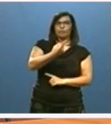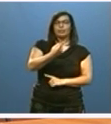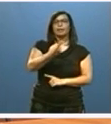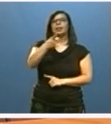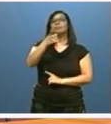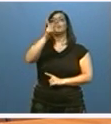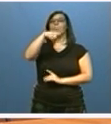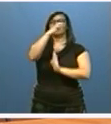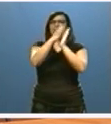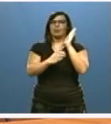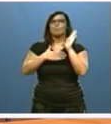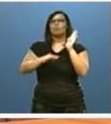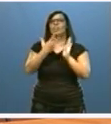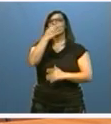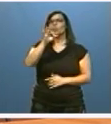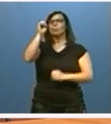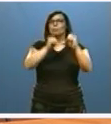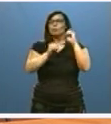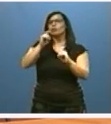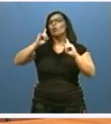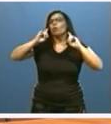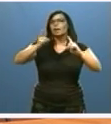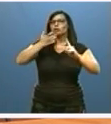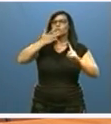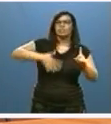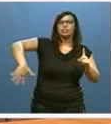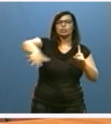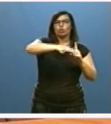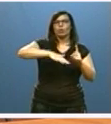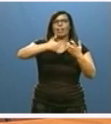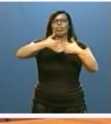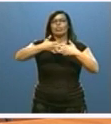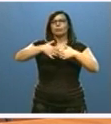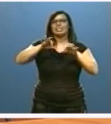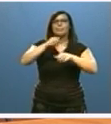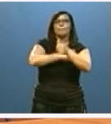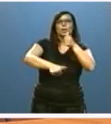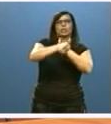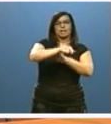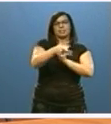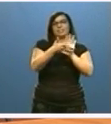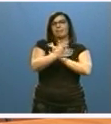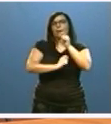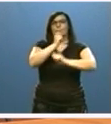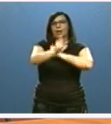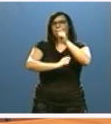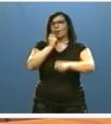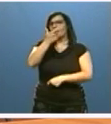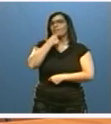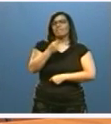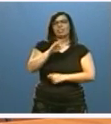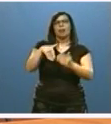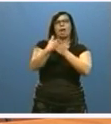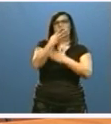rebaja que puede llegar al 50% en el caso de zonas industriales prioritarias, con facilidades de pago de hasta 40 años para todos los casos.